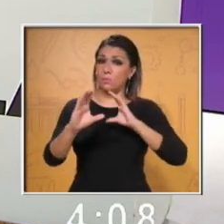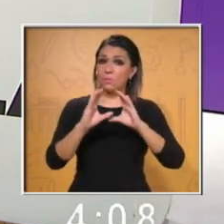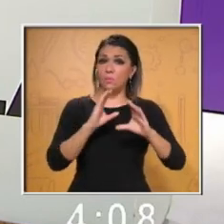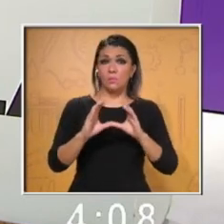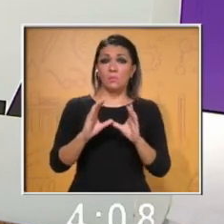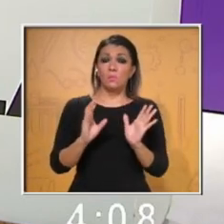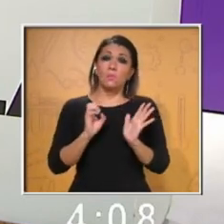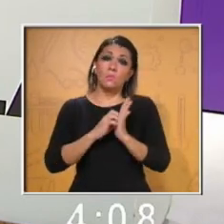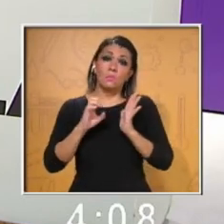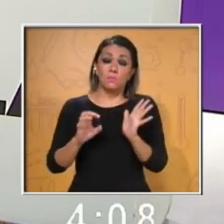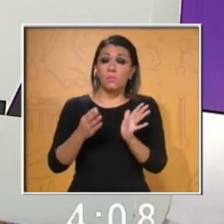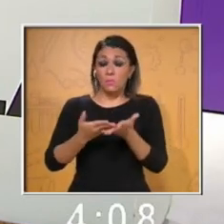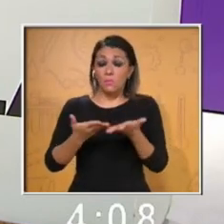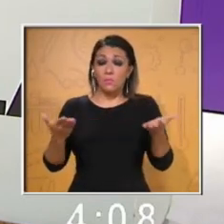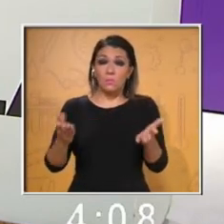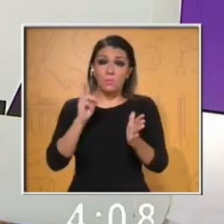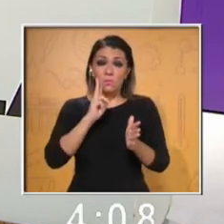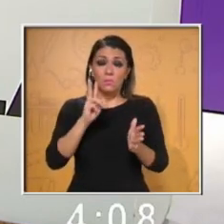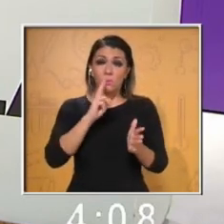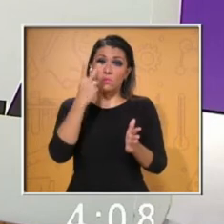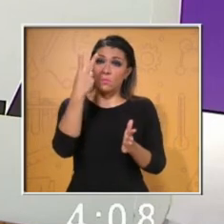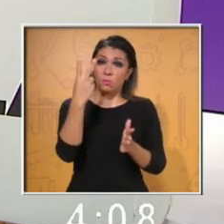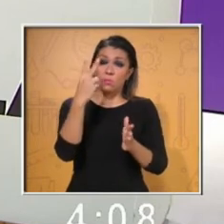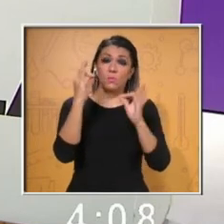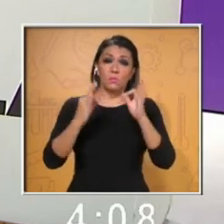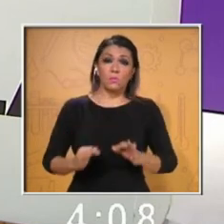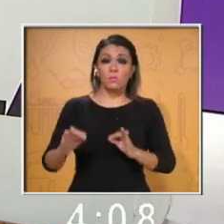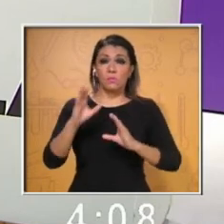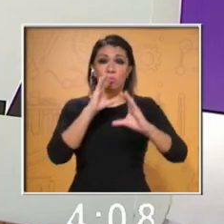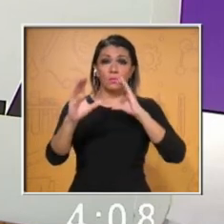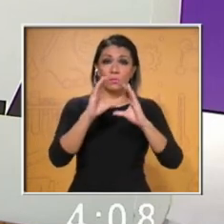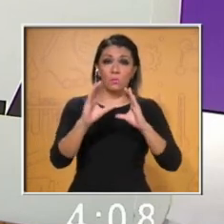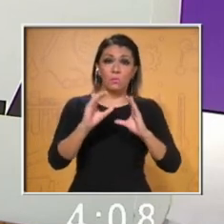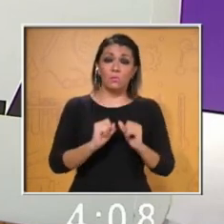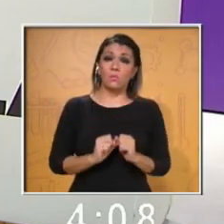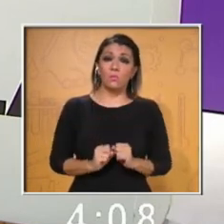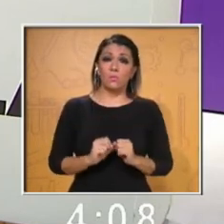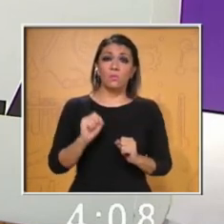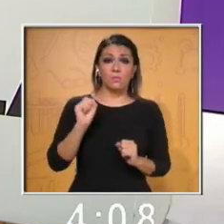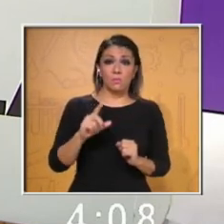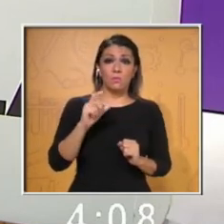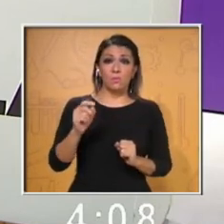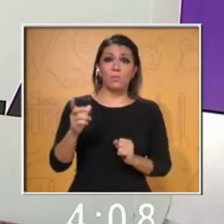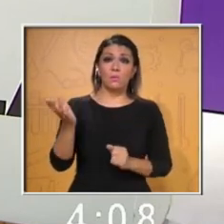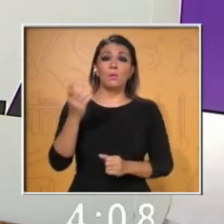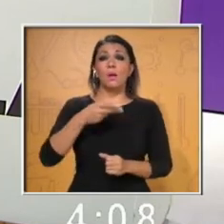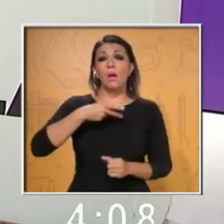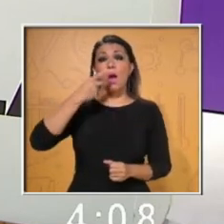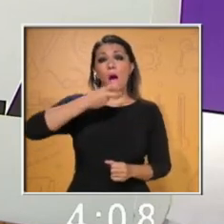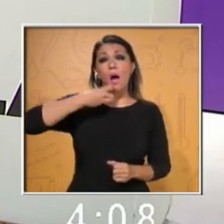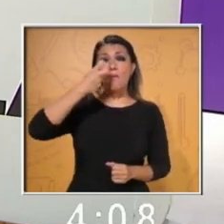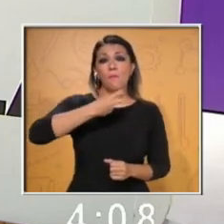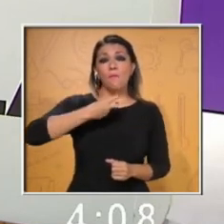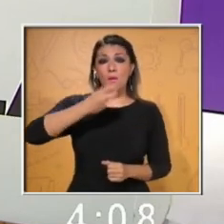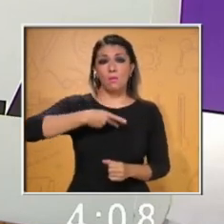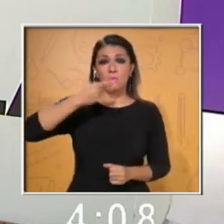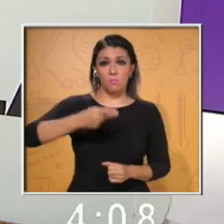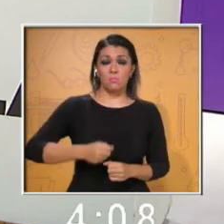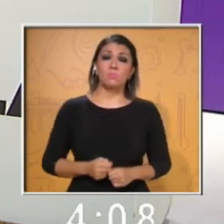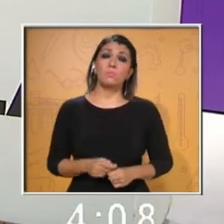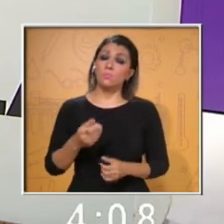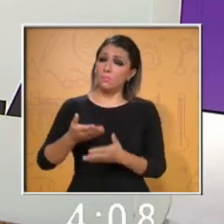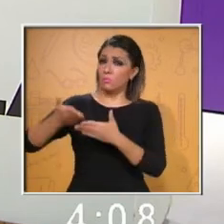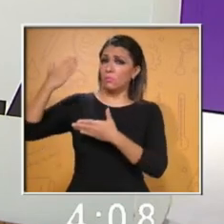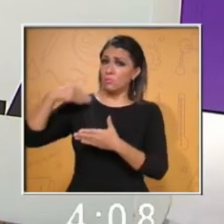Hasta el momento hemos visto dos diferentes formas de comunicación, además del lenguaje hablado. En las clases pasadas